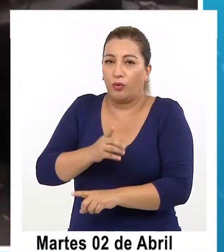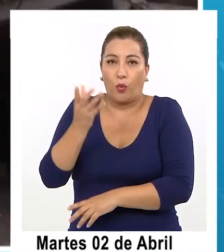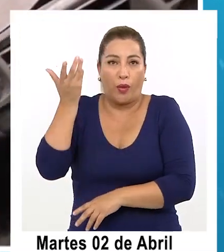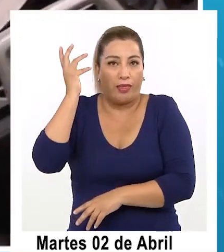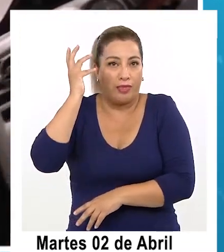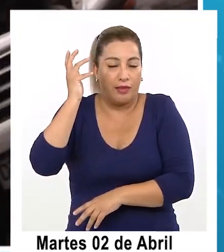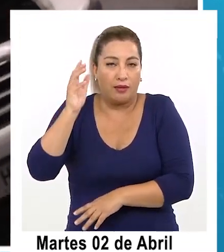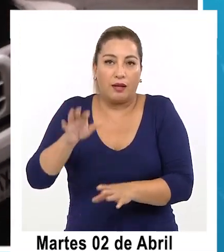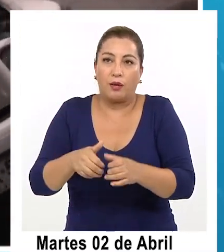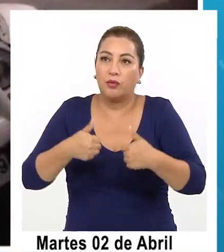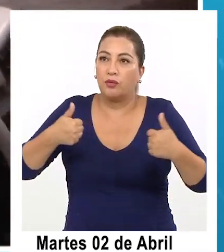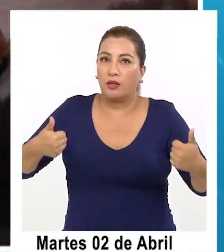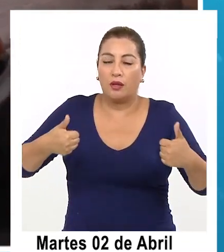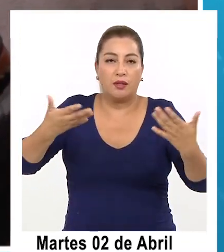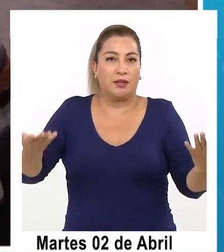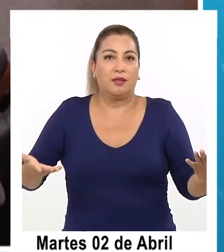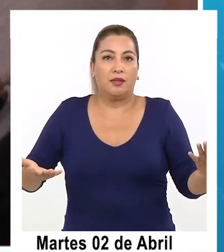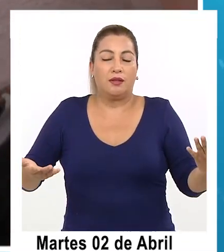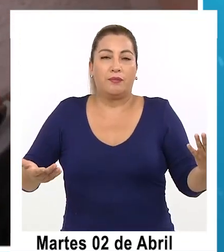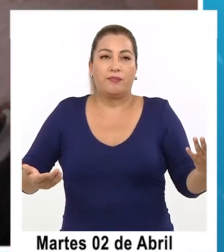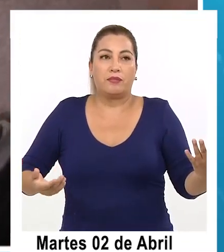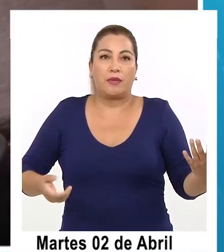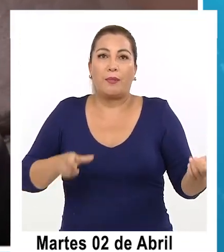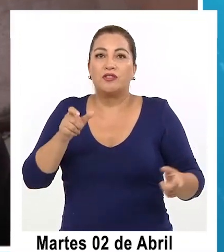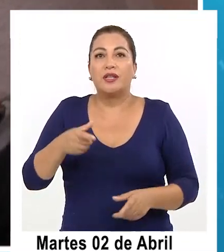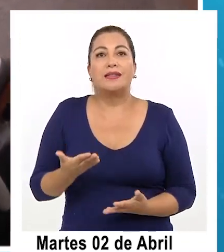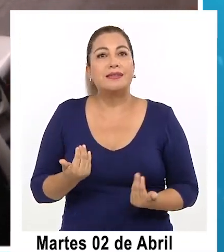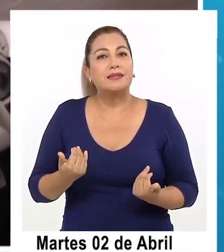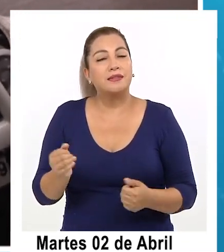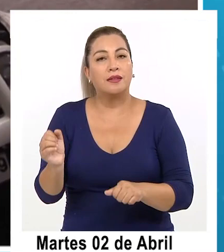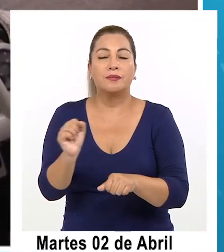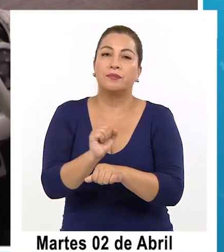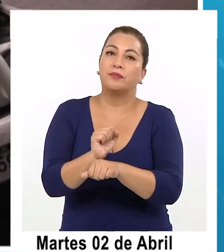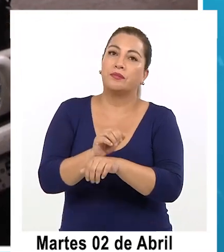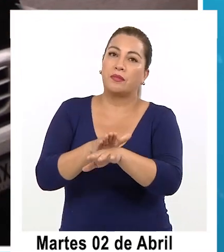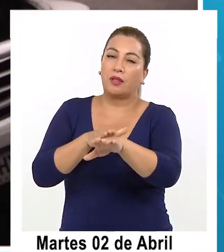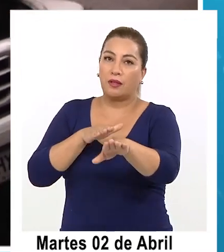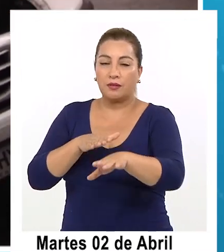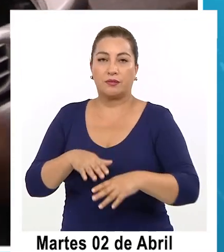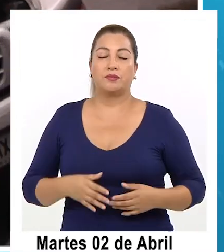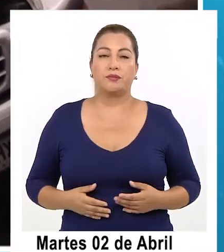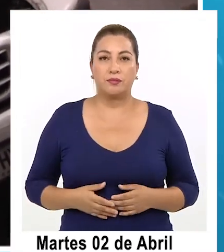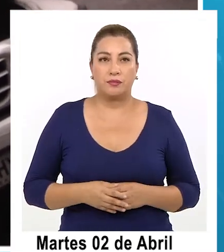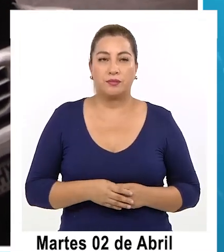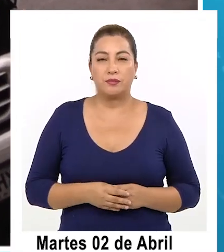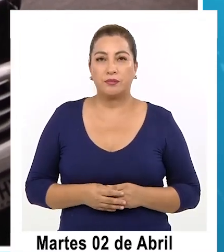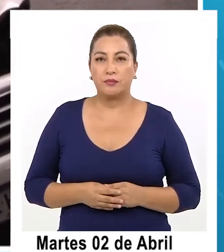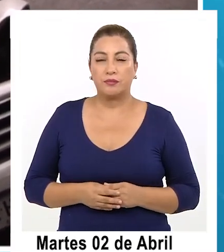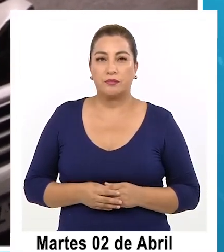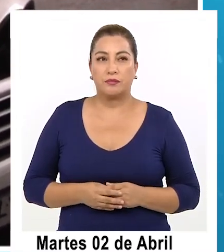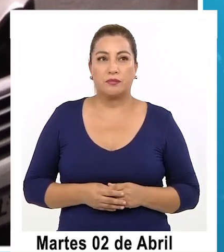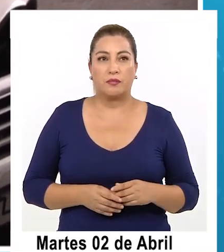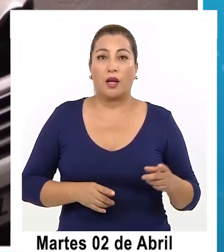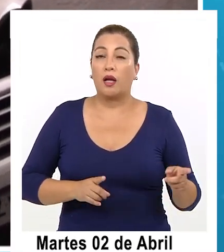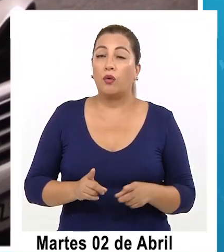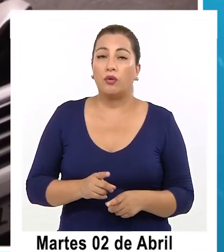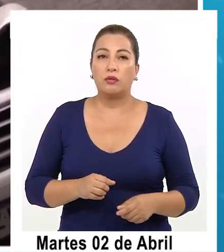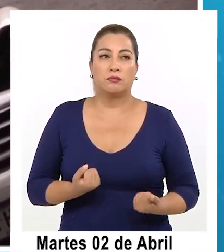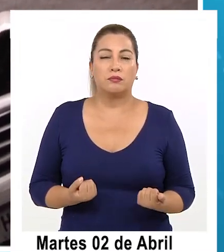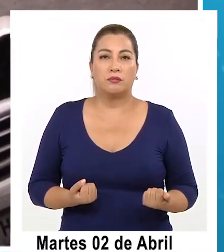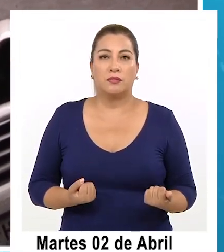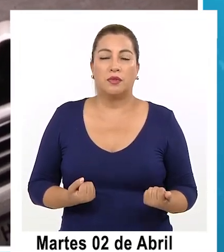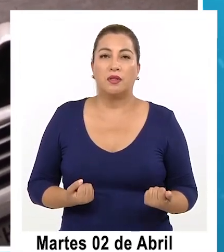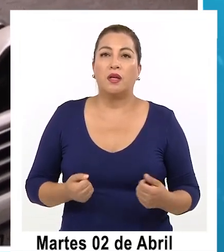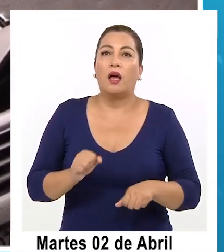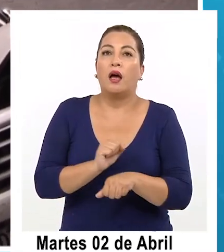parte de la autoridad es el lograr que la gente evacúe sin auto y cuando tú evacuas sin eh eh con auto ocupas el